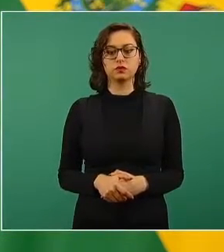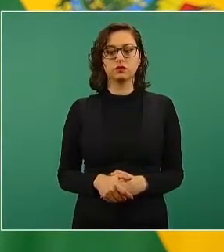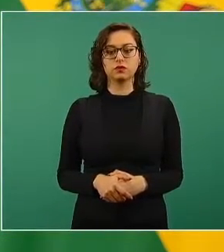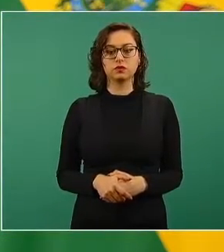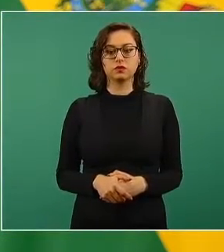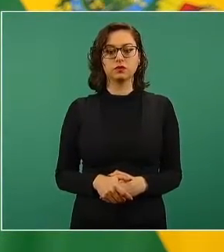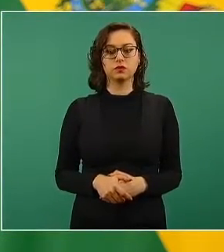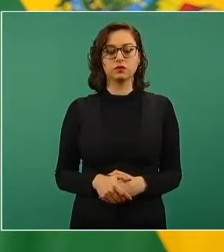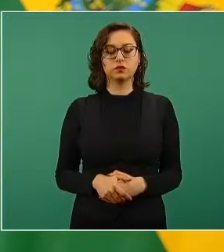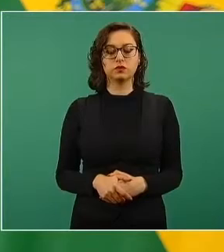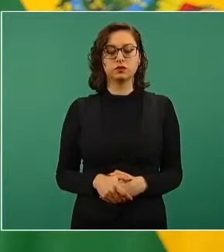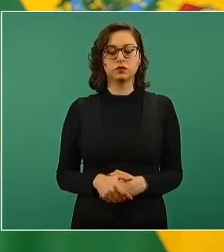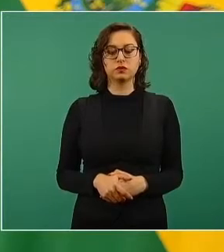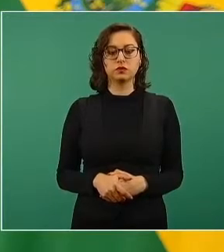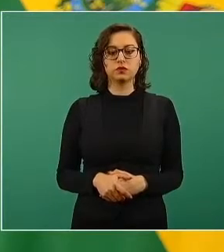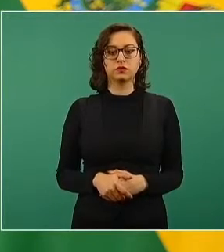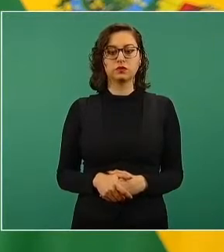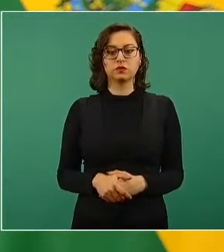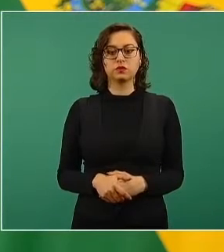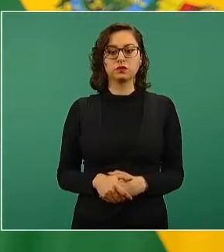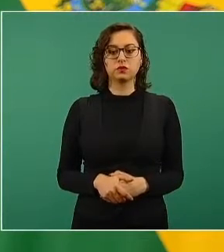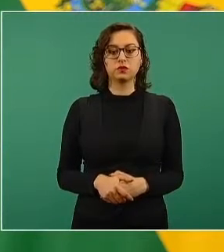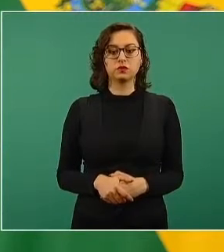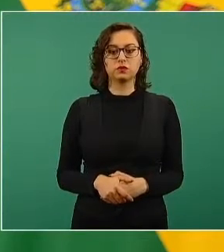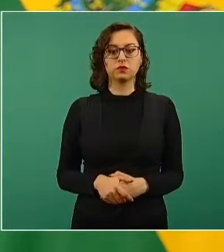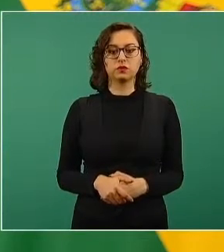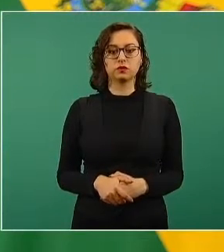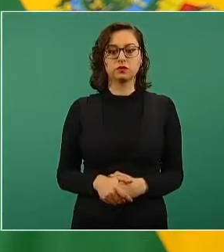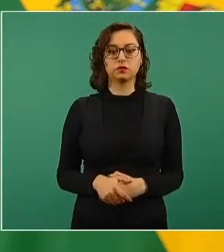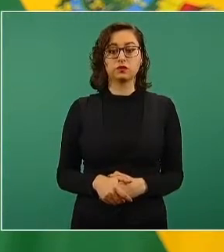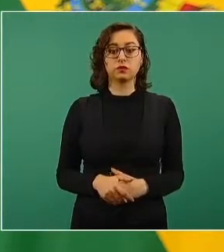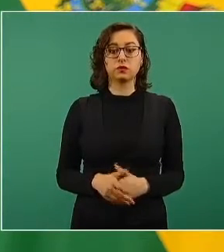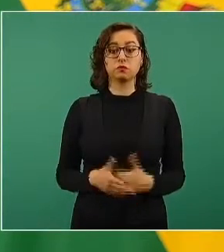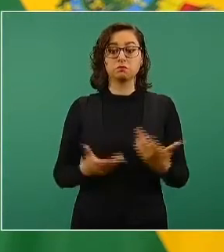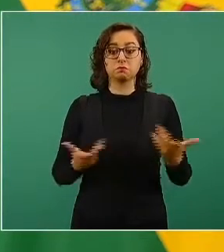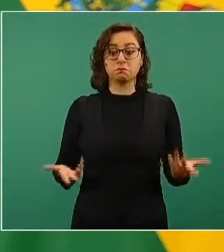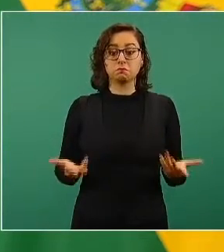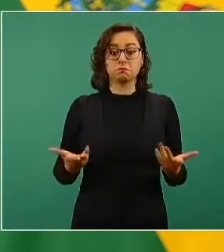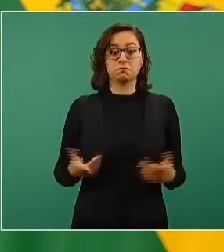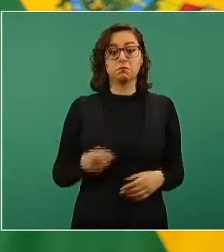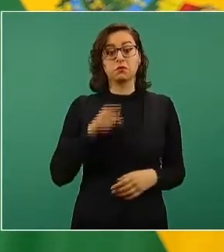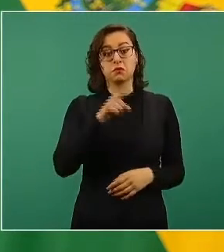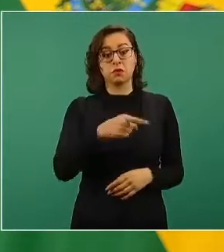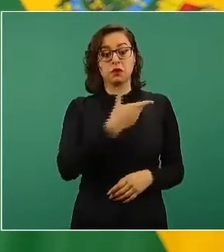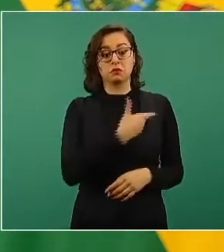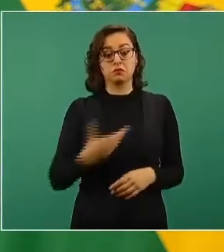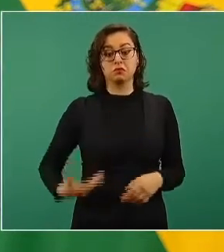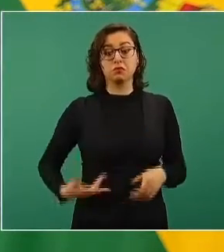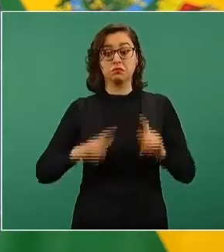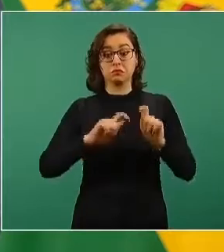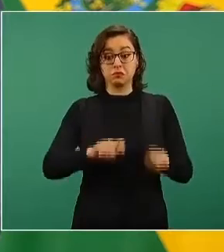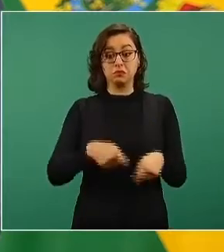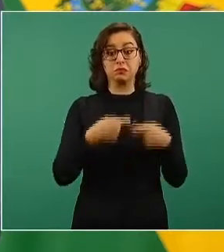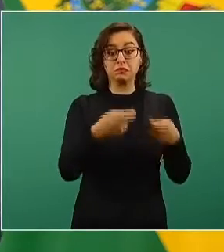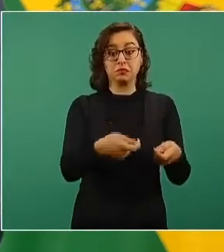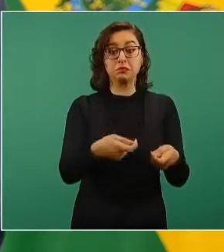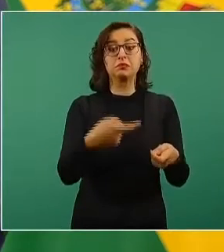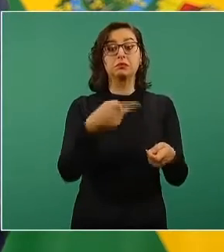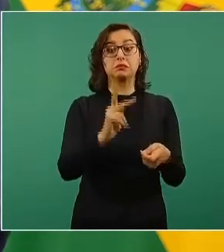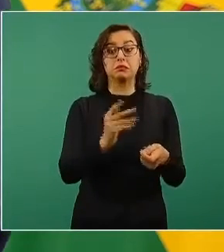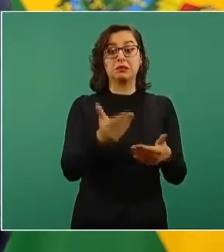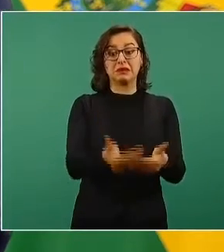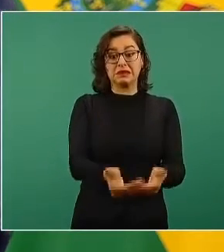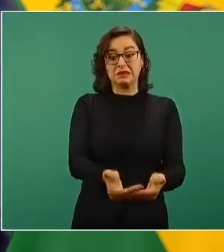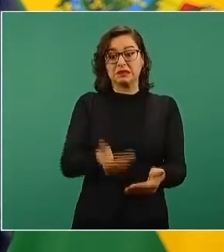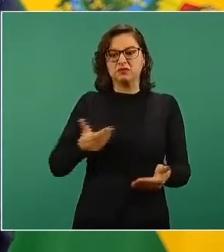surgido luego de dictaduras, de